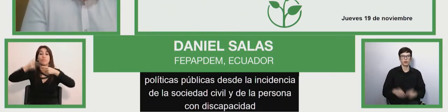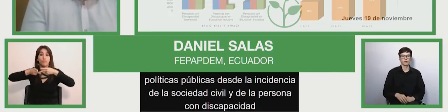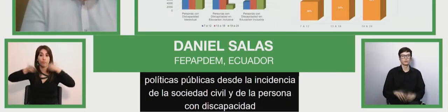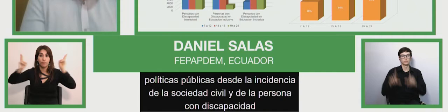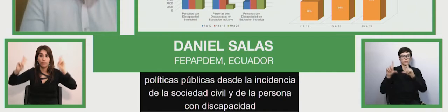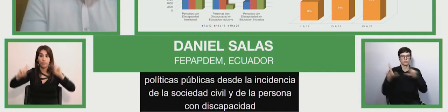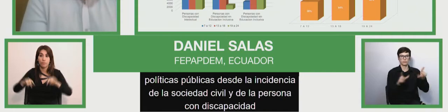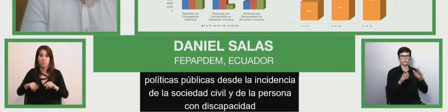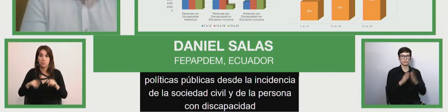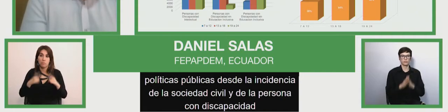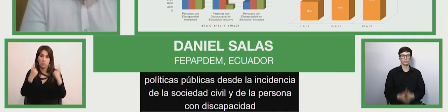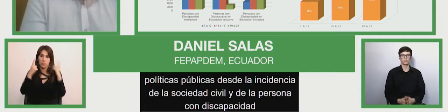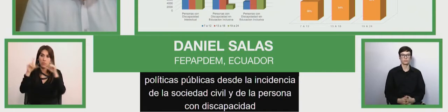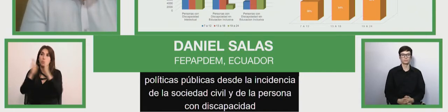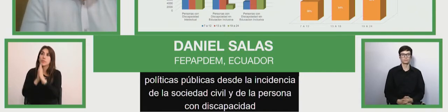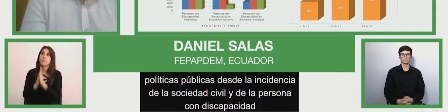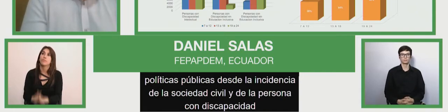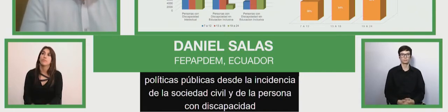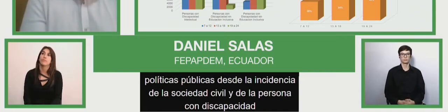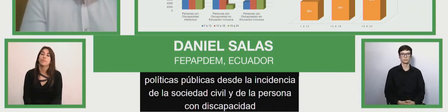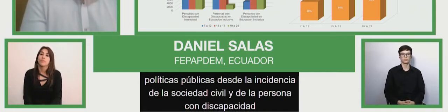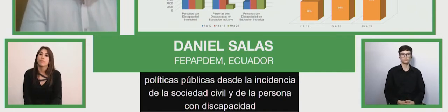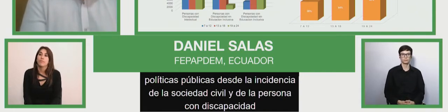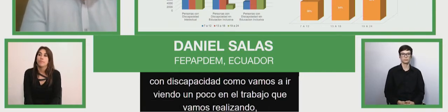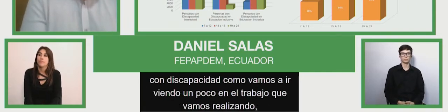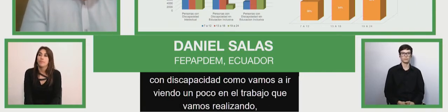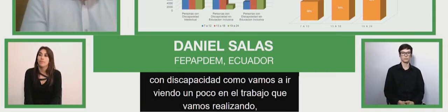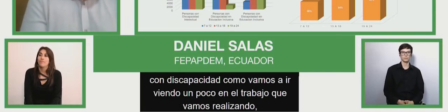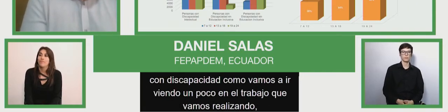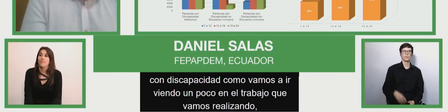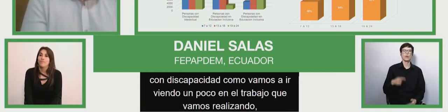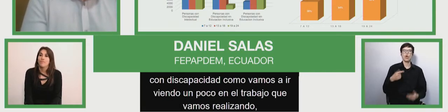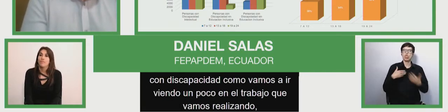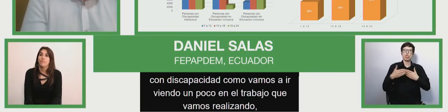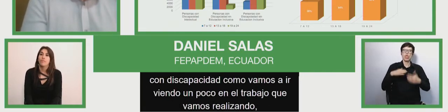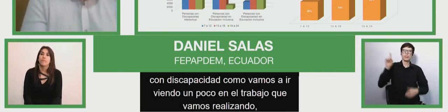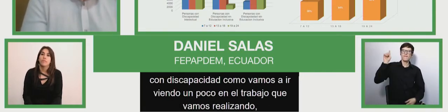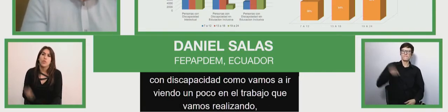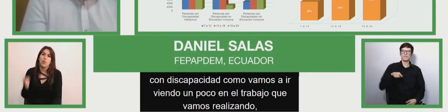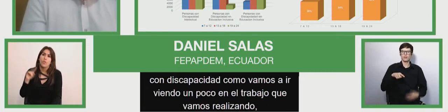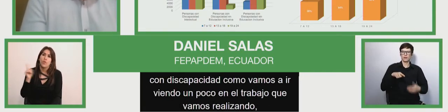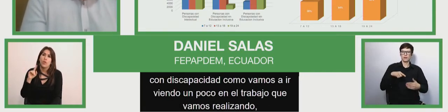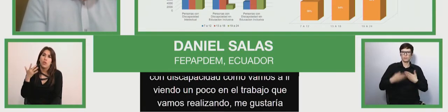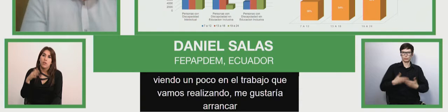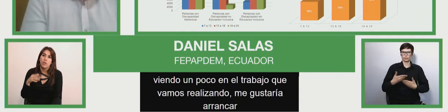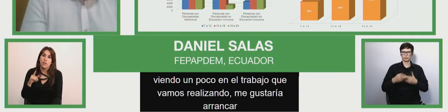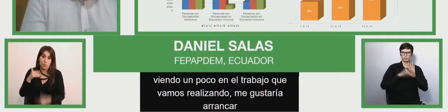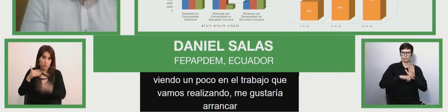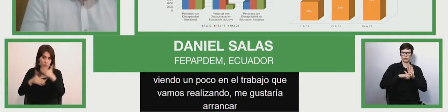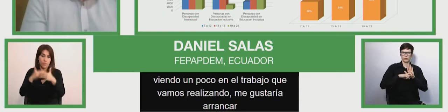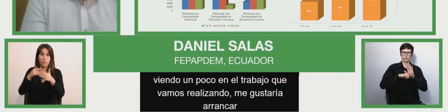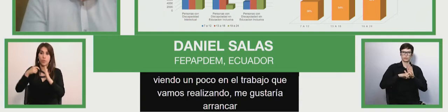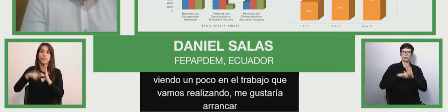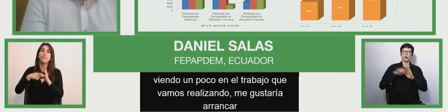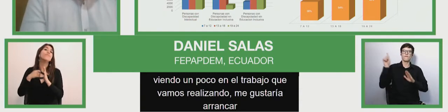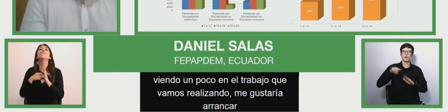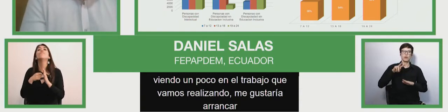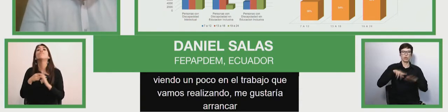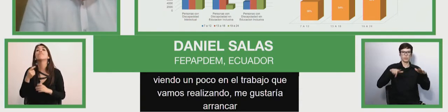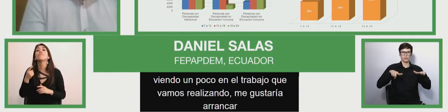diapositiva, me gustaría arrancar por dónde empezó el proceso. Empezó en el año 2017, 2018,